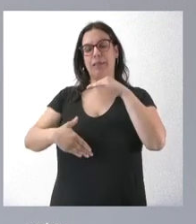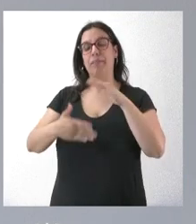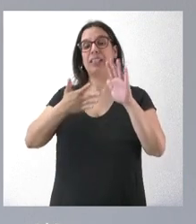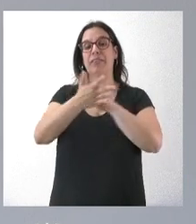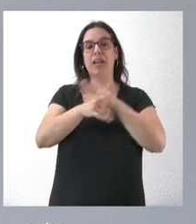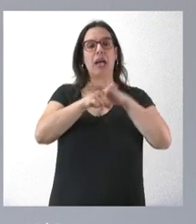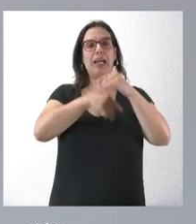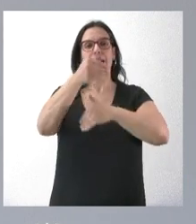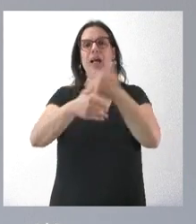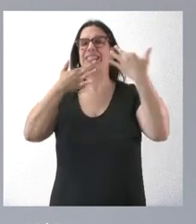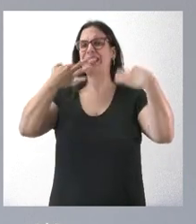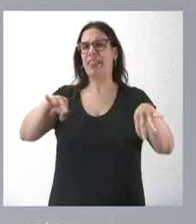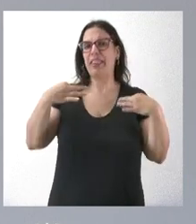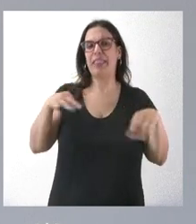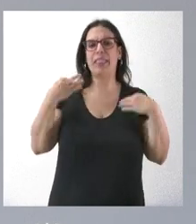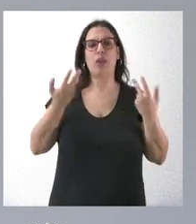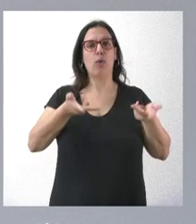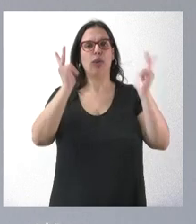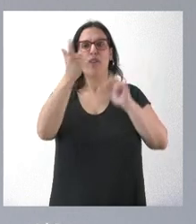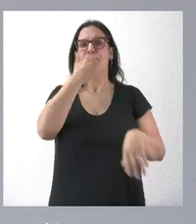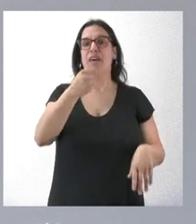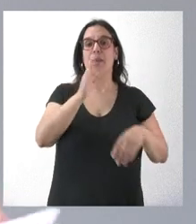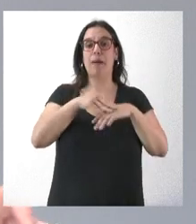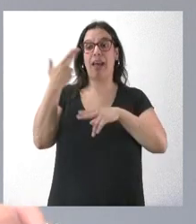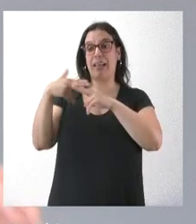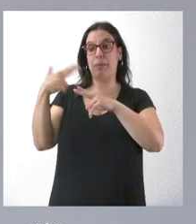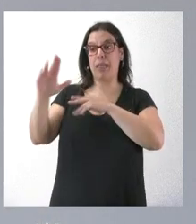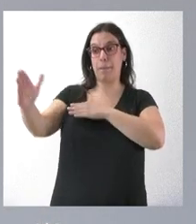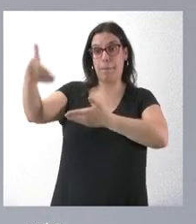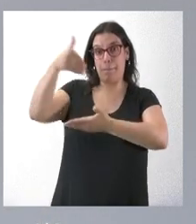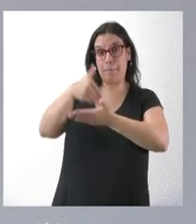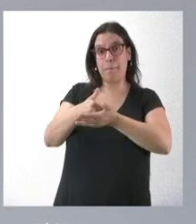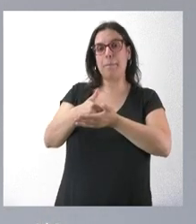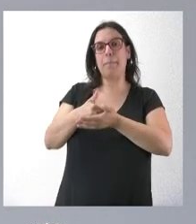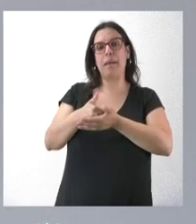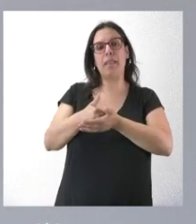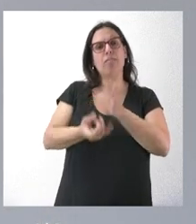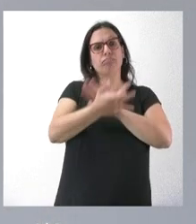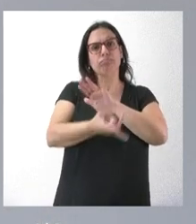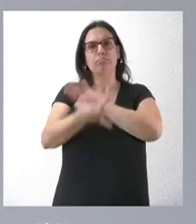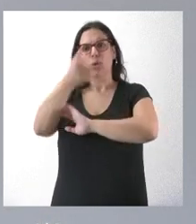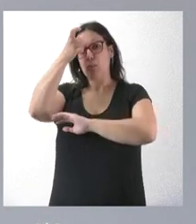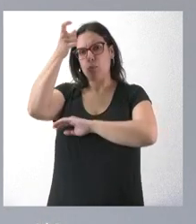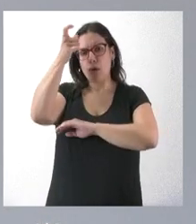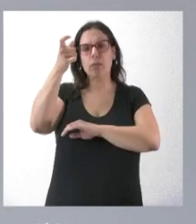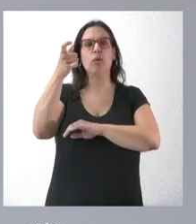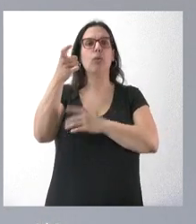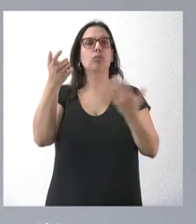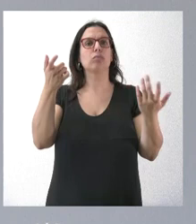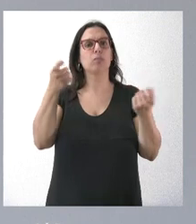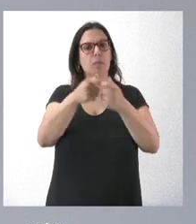simplificada de autorización que permita que estas actividades aniden en el medio rural de forma más